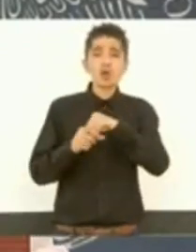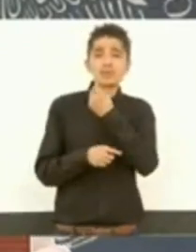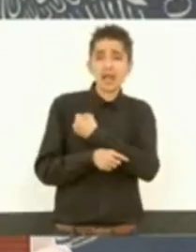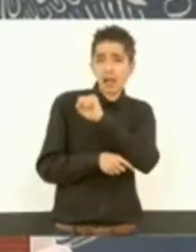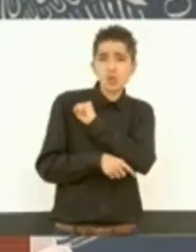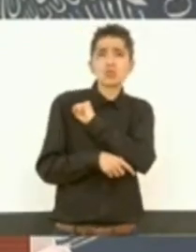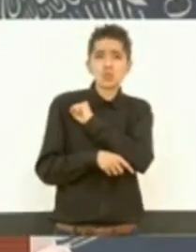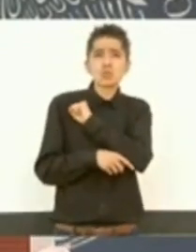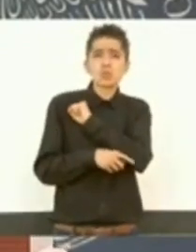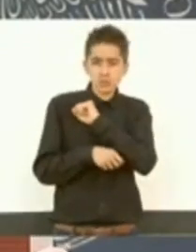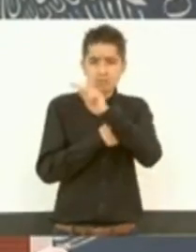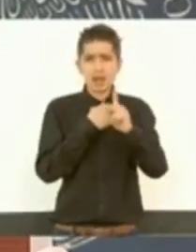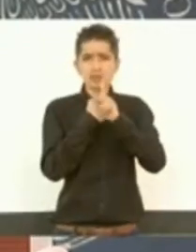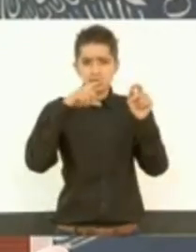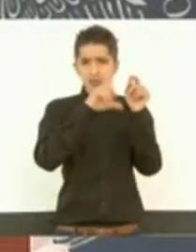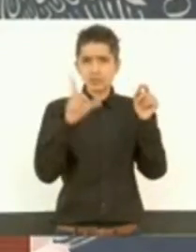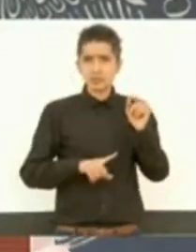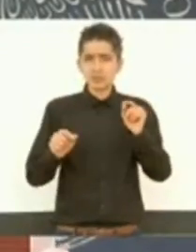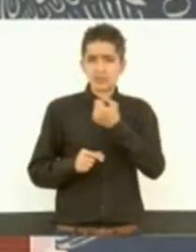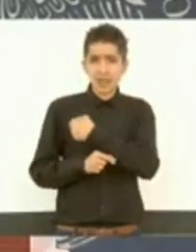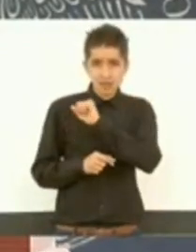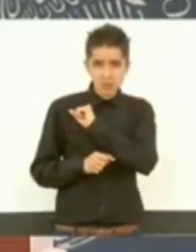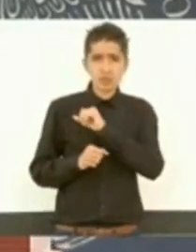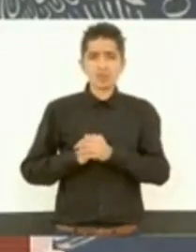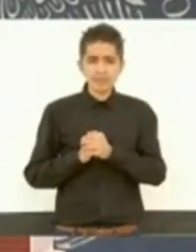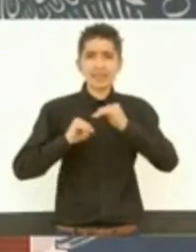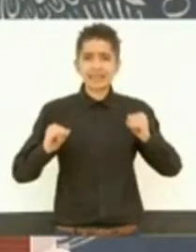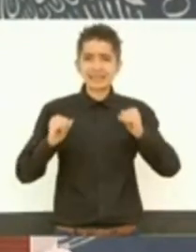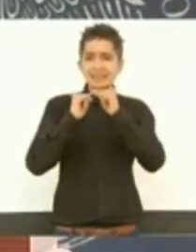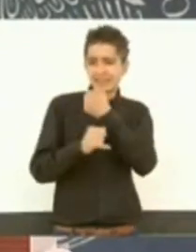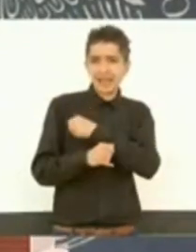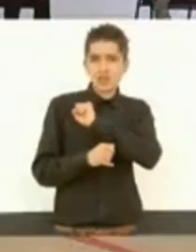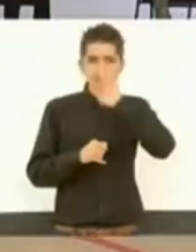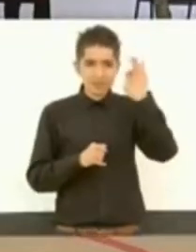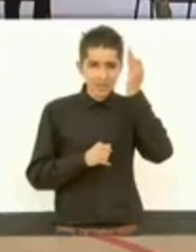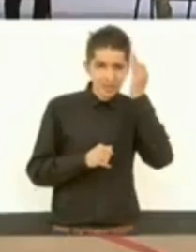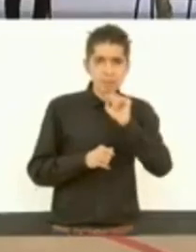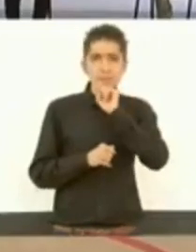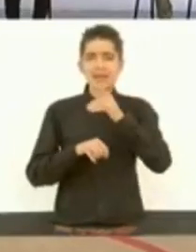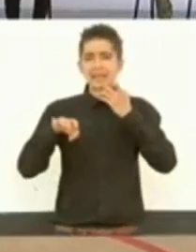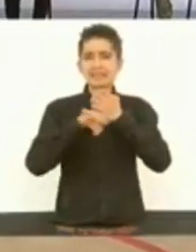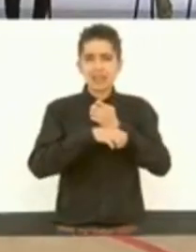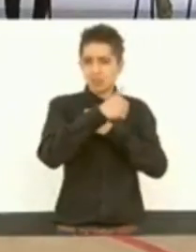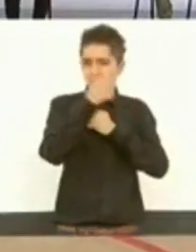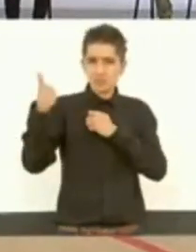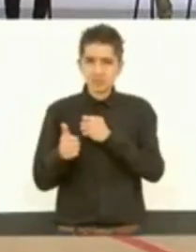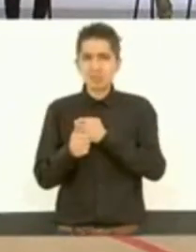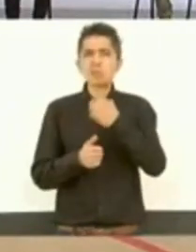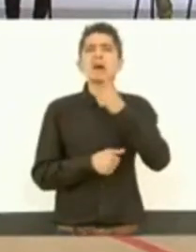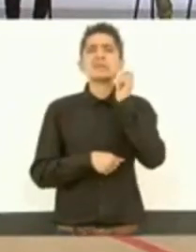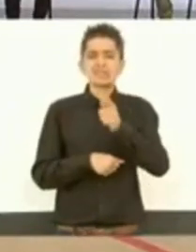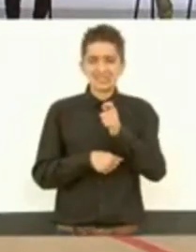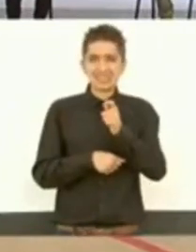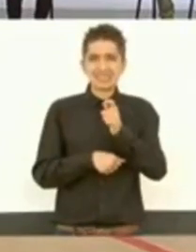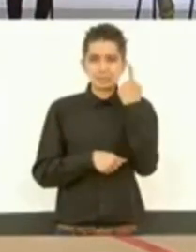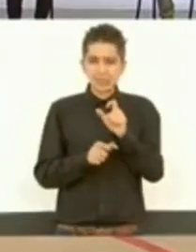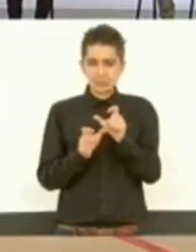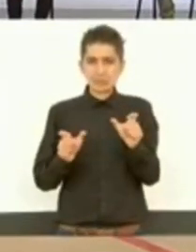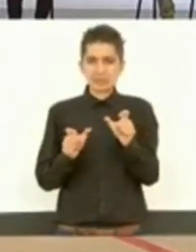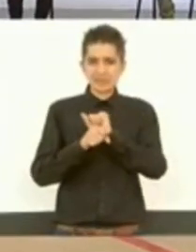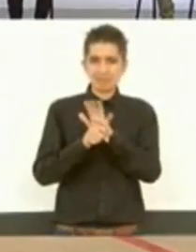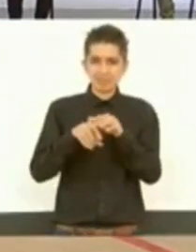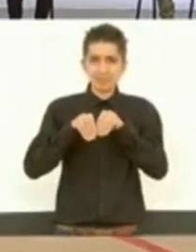del país. Tanto instituciones de salud de la Federación como de los estados, para enfrentar la pandemia